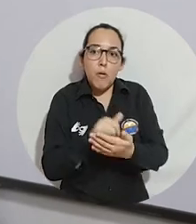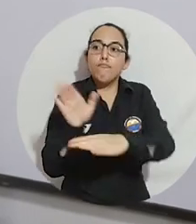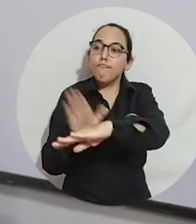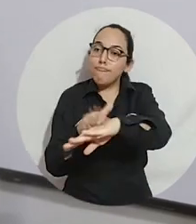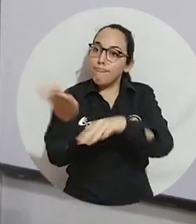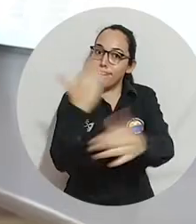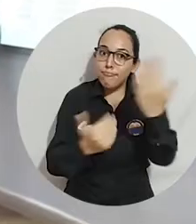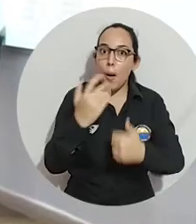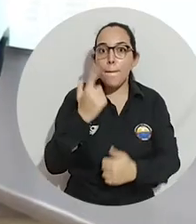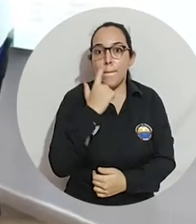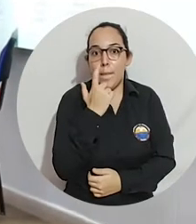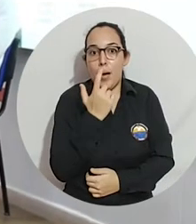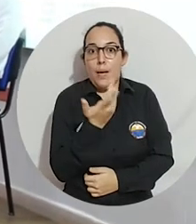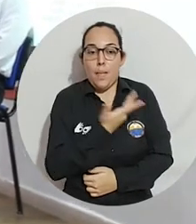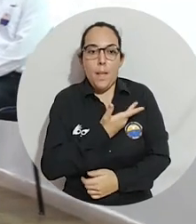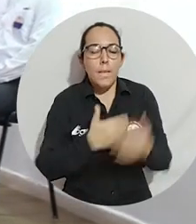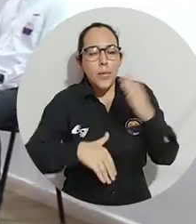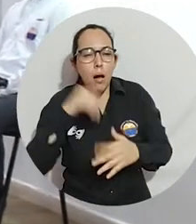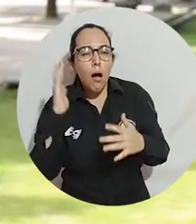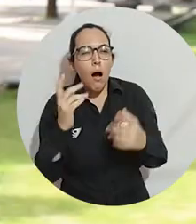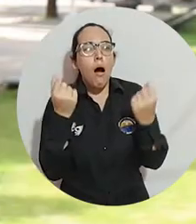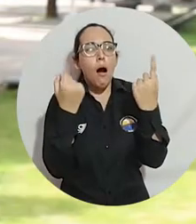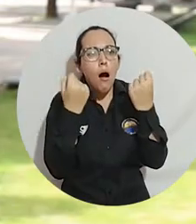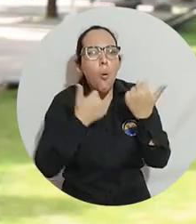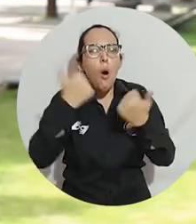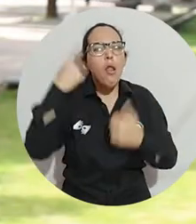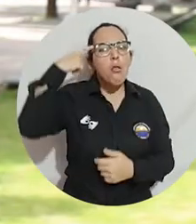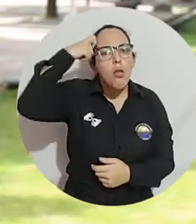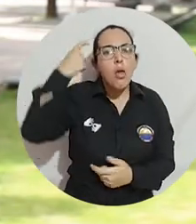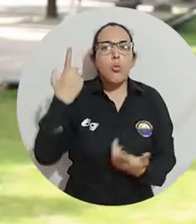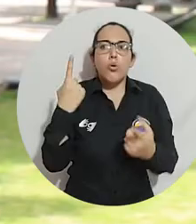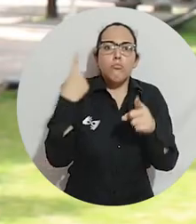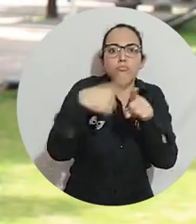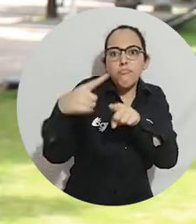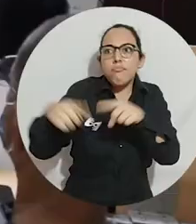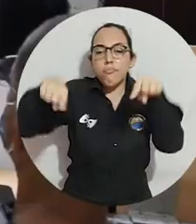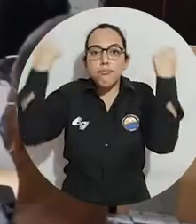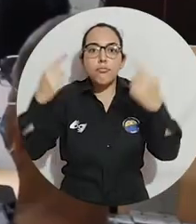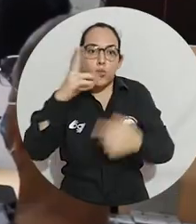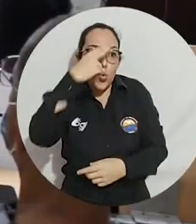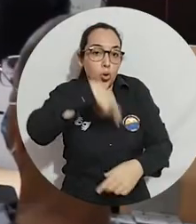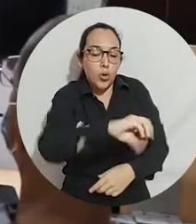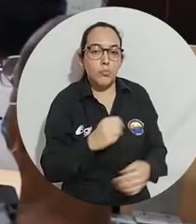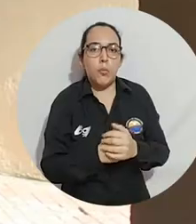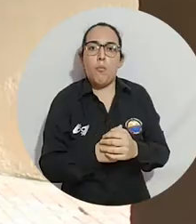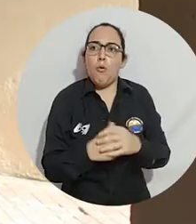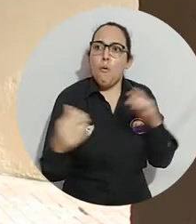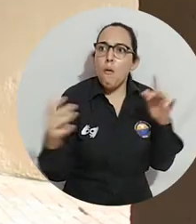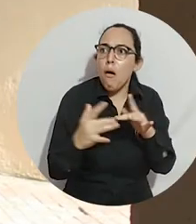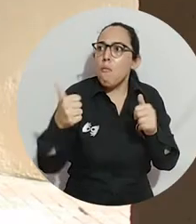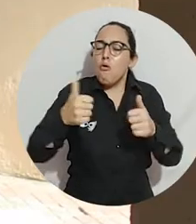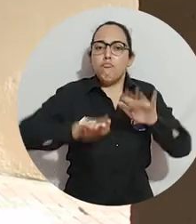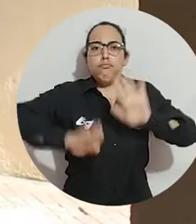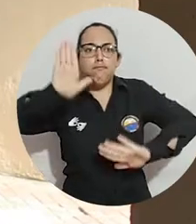nos damos a la tarea de llamar a los padres, convocarlos para que puedan empaparse de los retos, los desafíos y los cambios que afrontan sus hijos. Muy